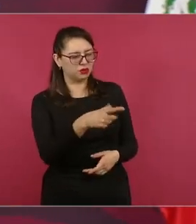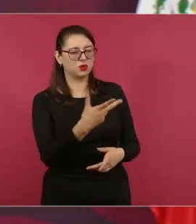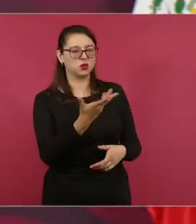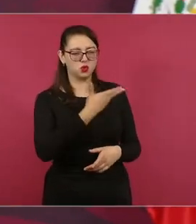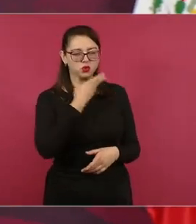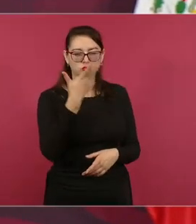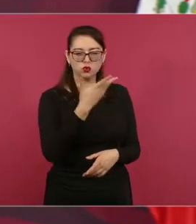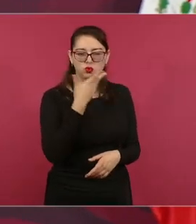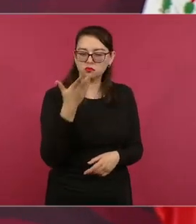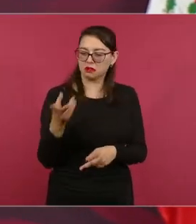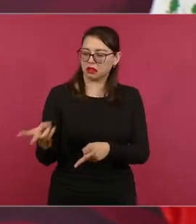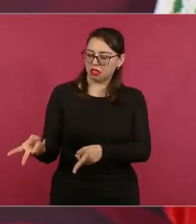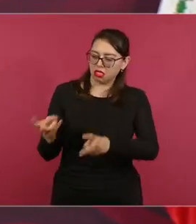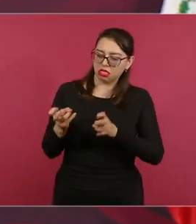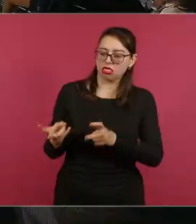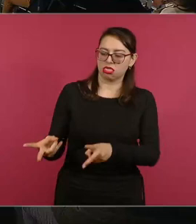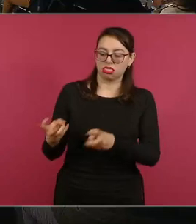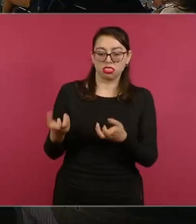robar,